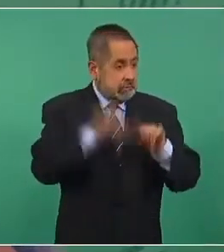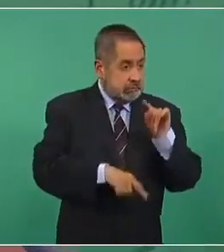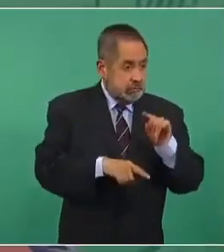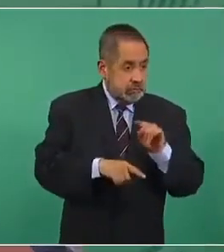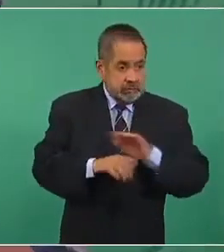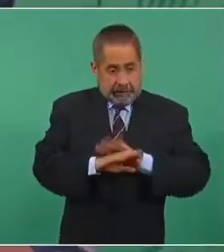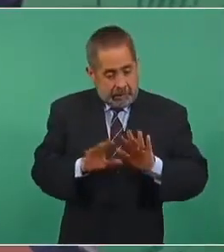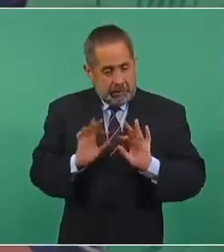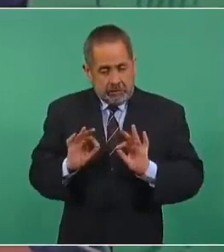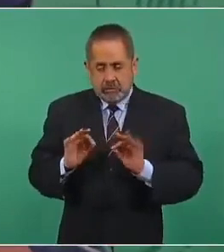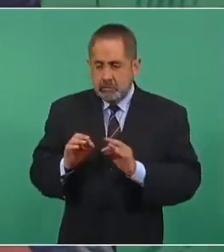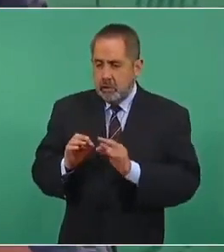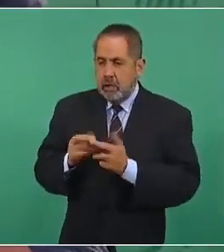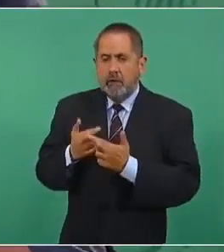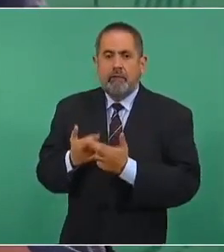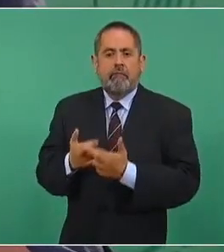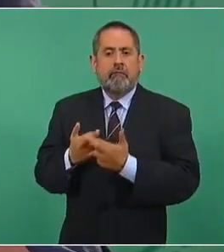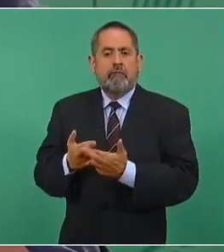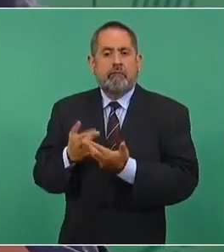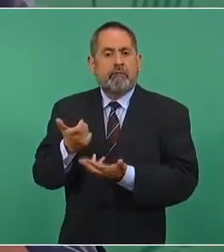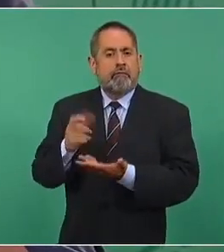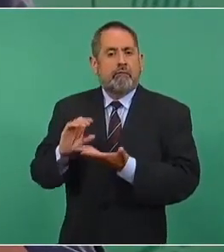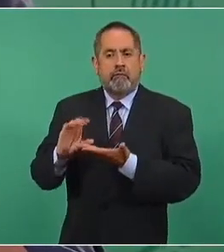rinde, nos alcanza.